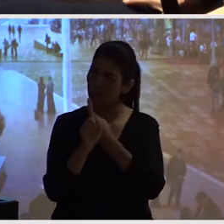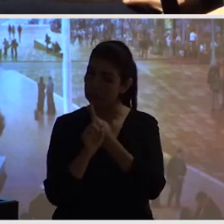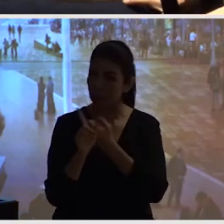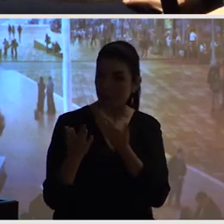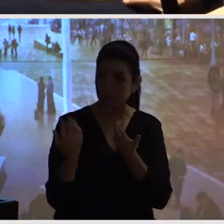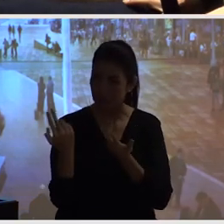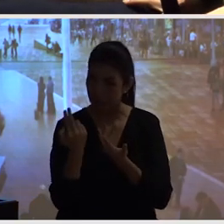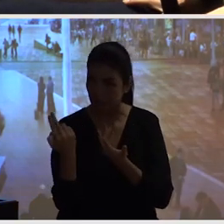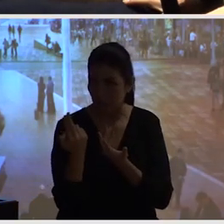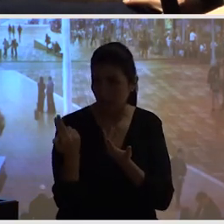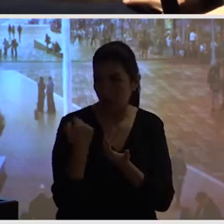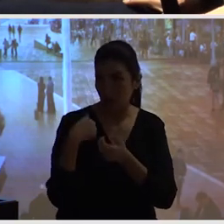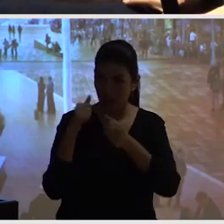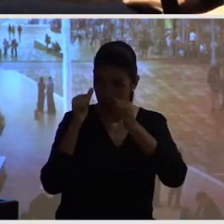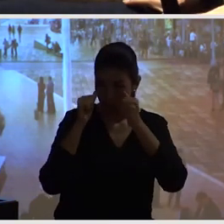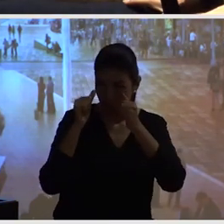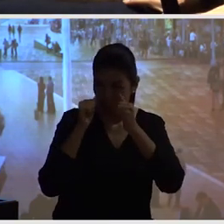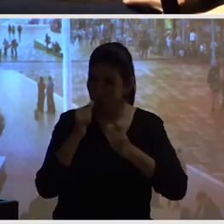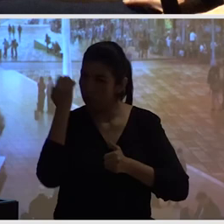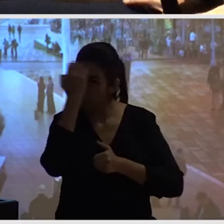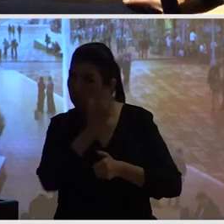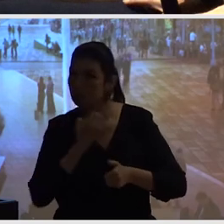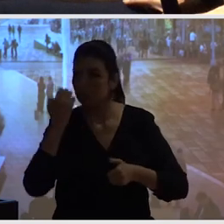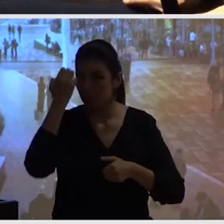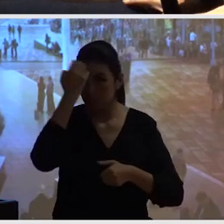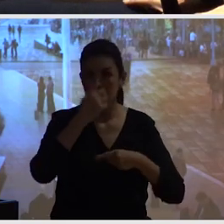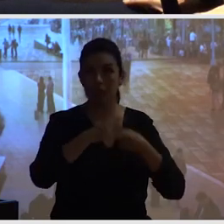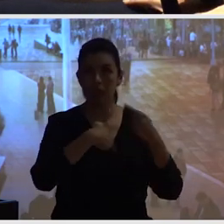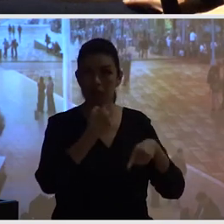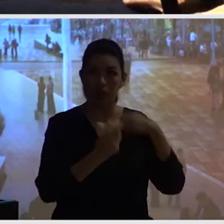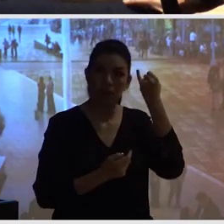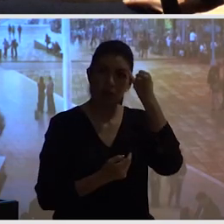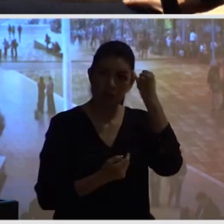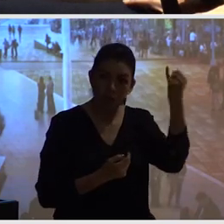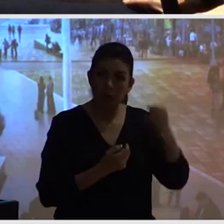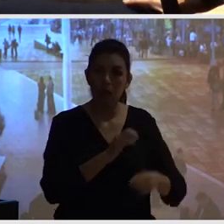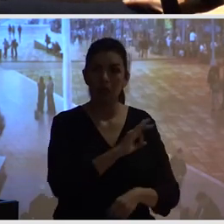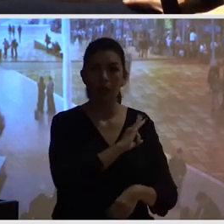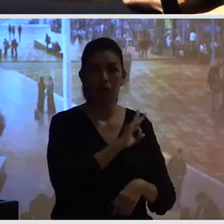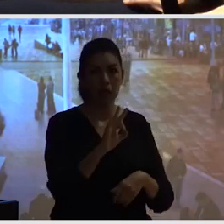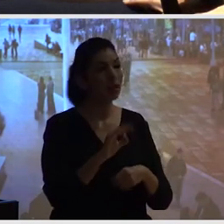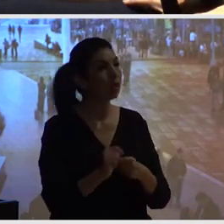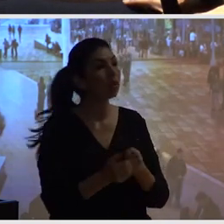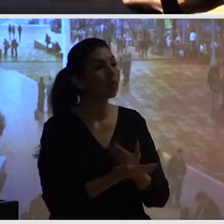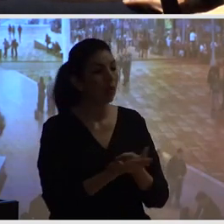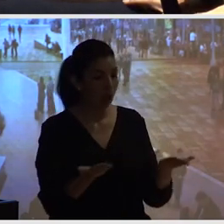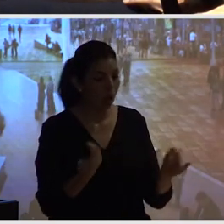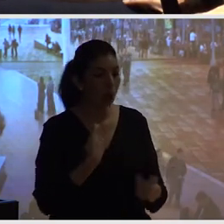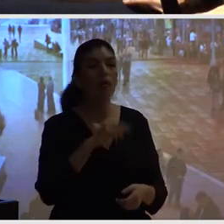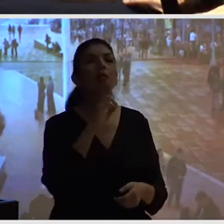situaciones suplementales para poder resolverlo y ya cuando tenemos la buena respuesta entonces actuar